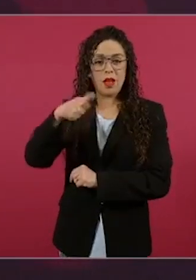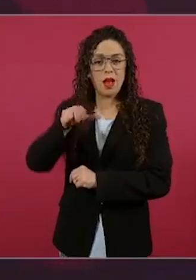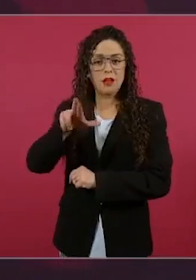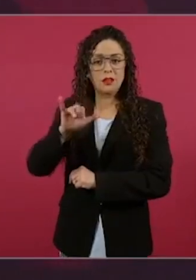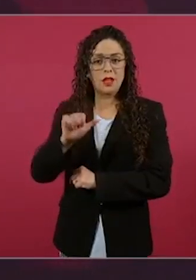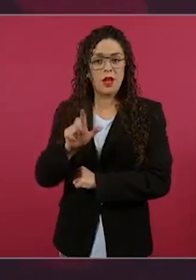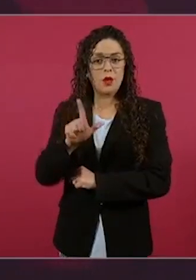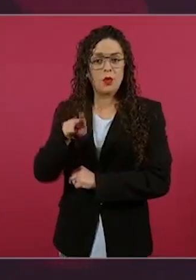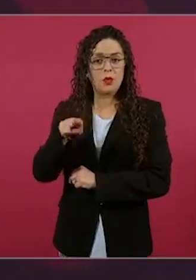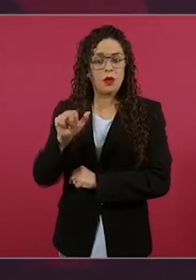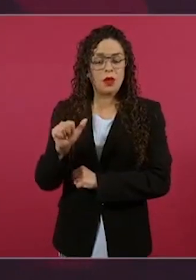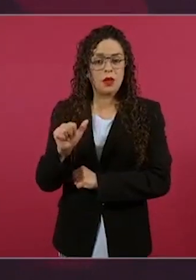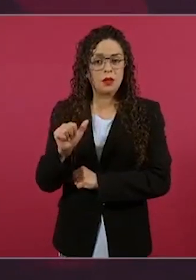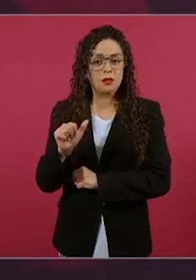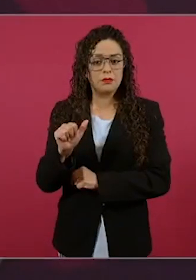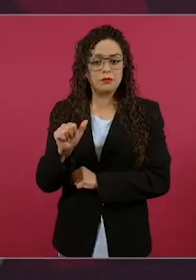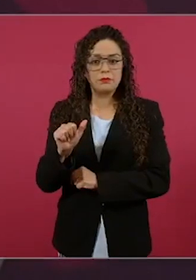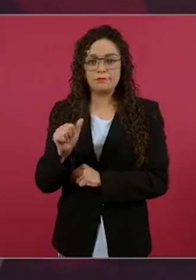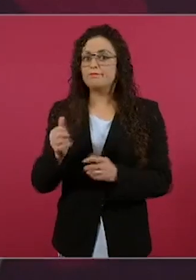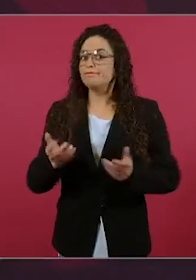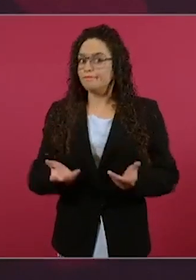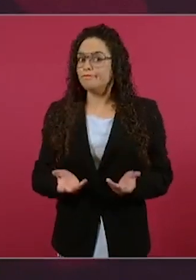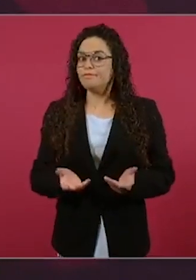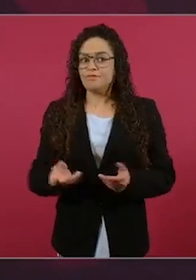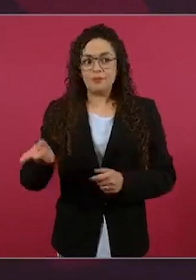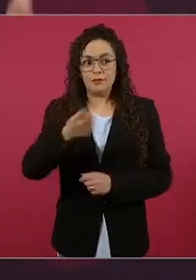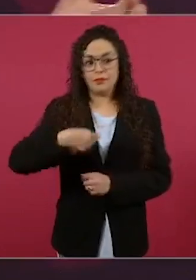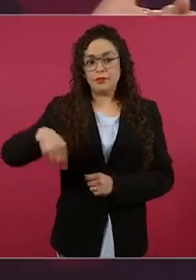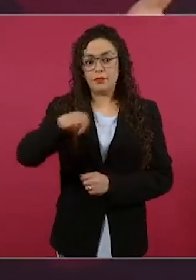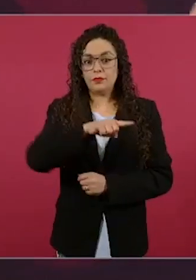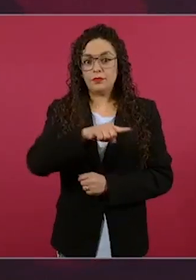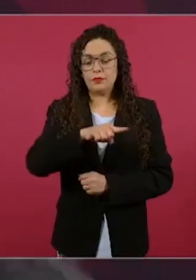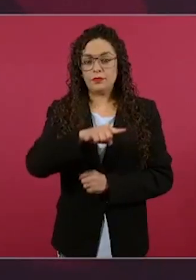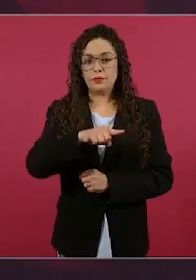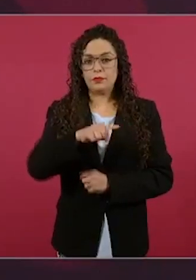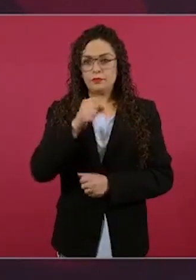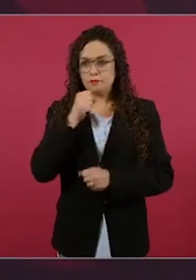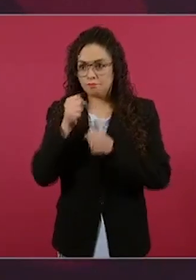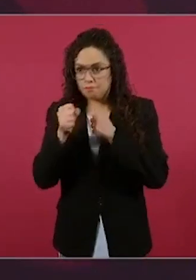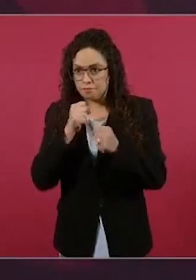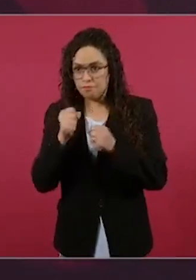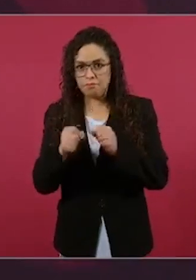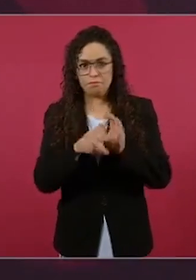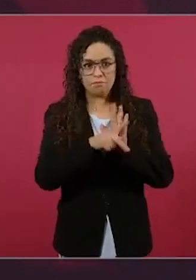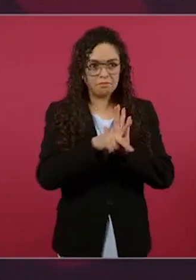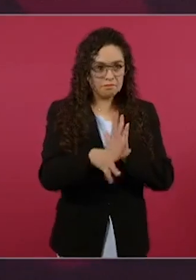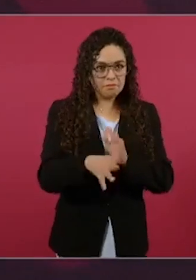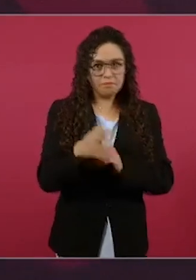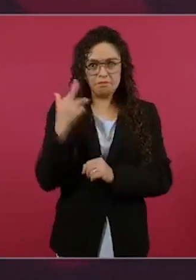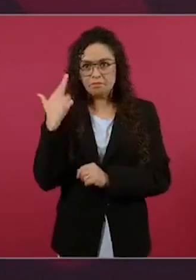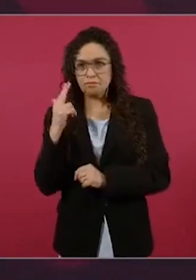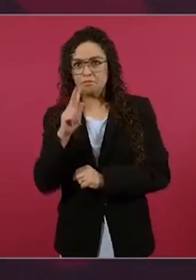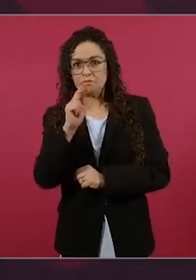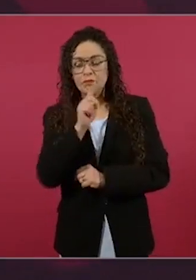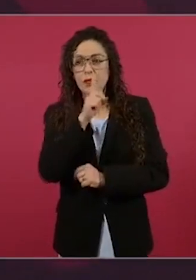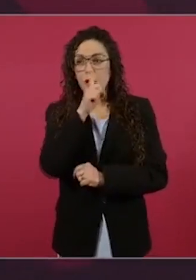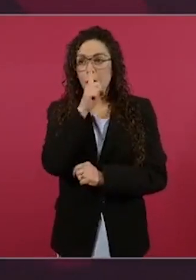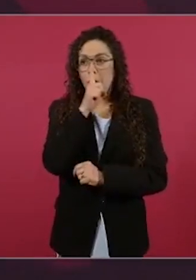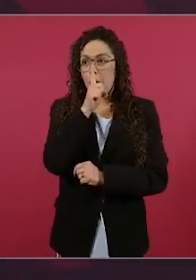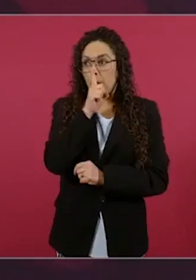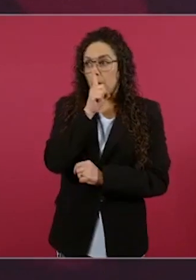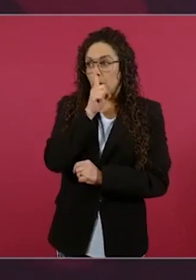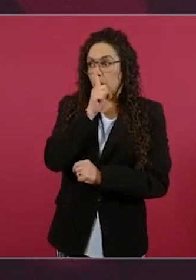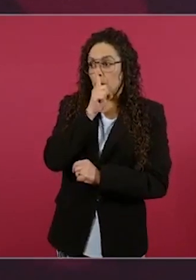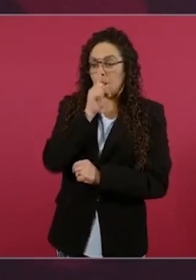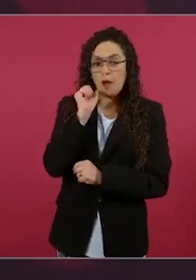Y la mayoría de los medios no dice nada, fue una